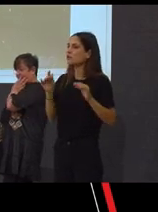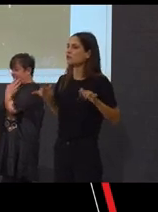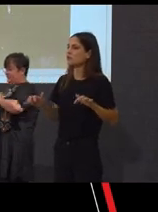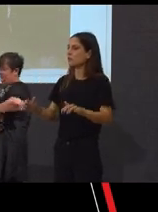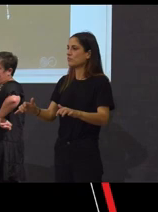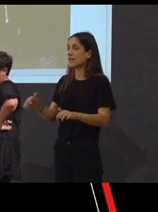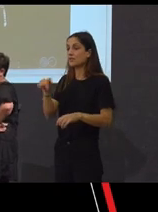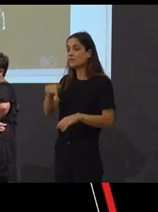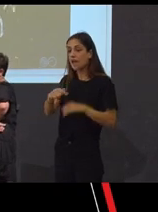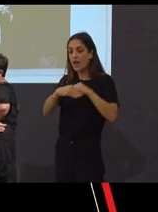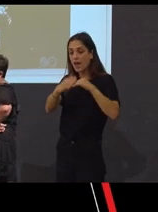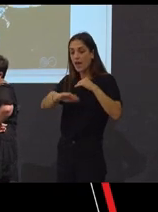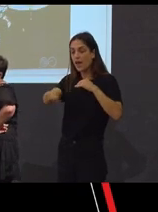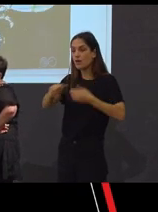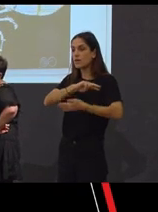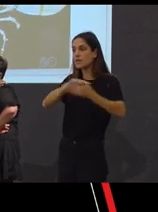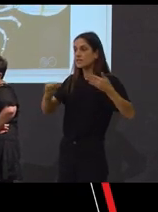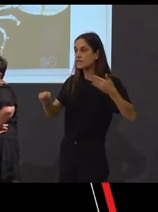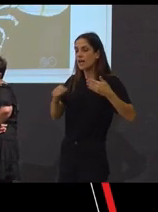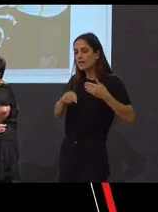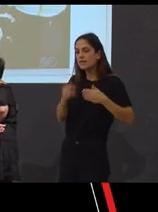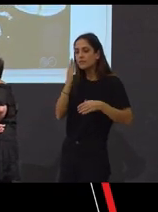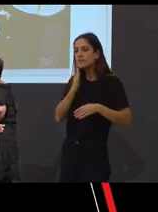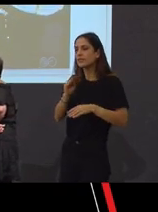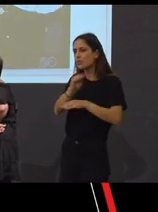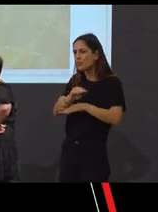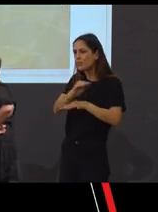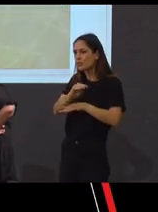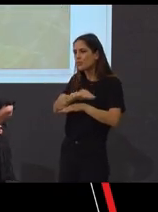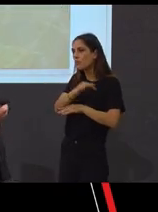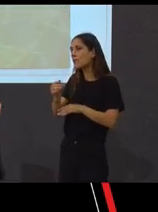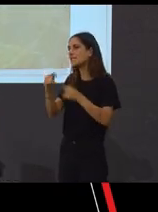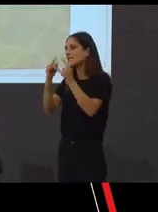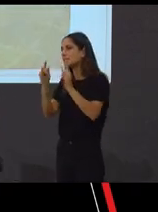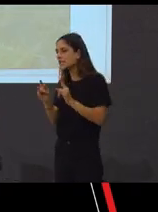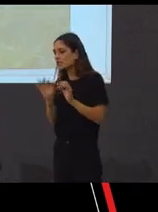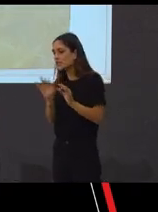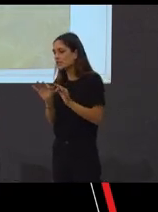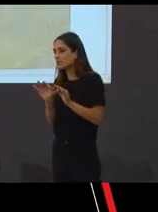se crían en sus aguas e se cuidan amorosamente en viveros especializados.